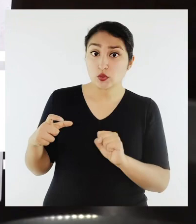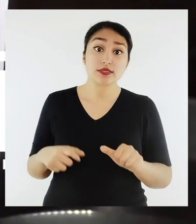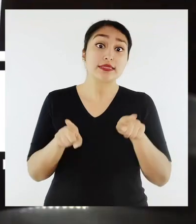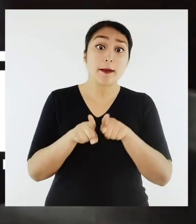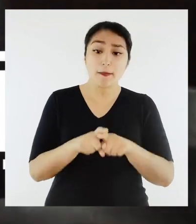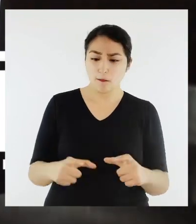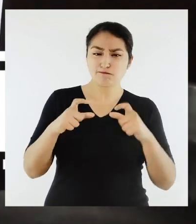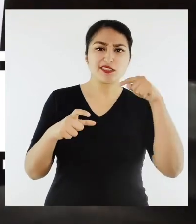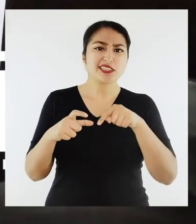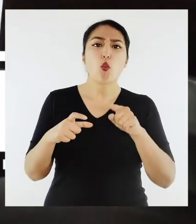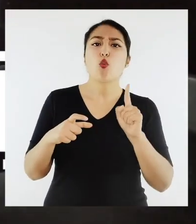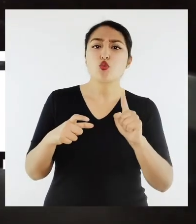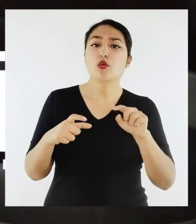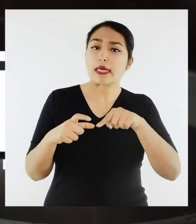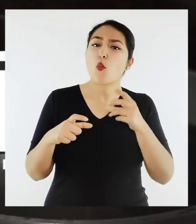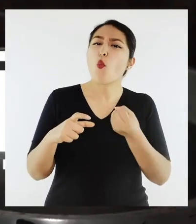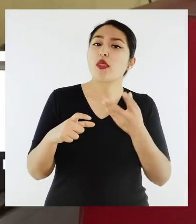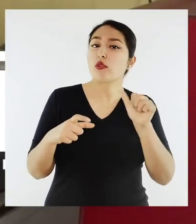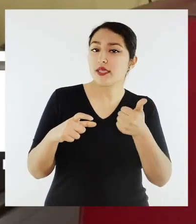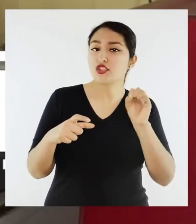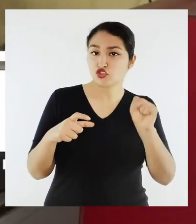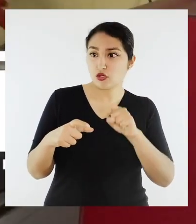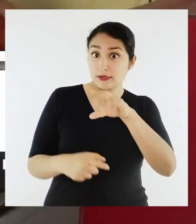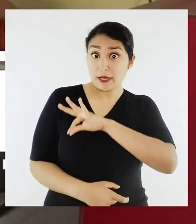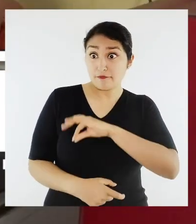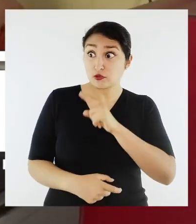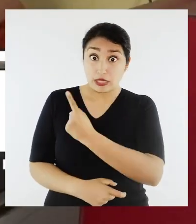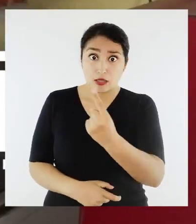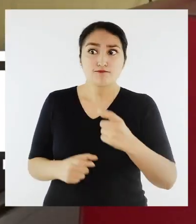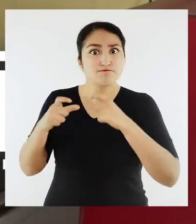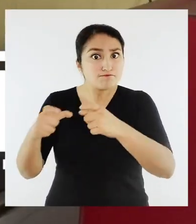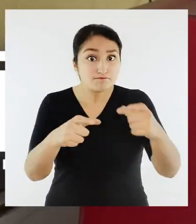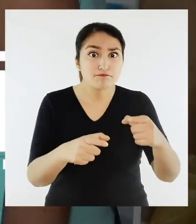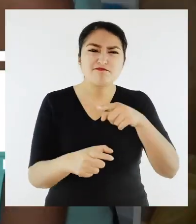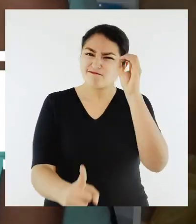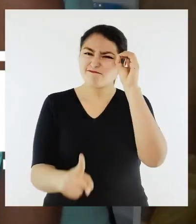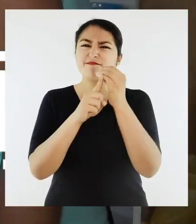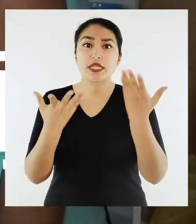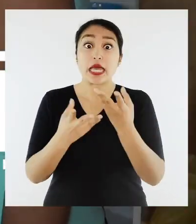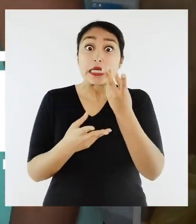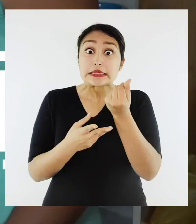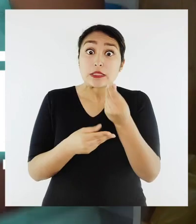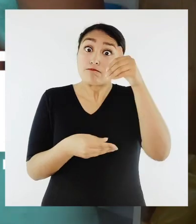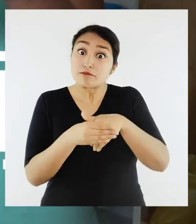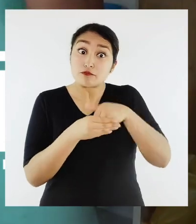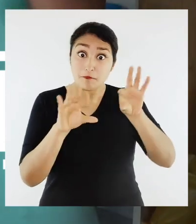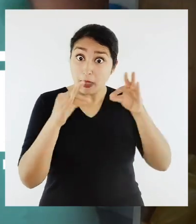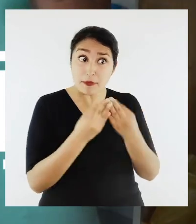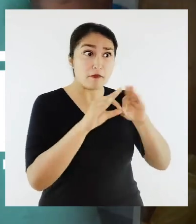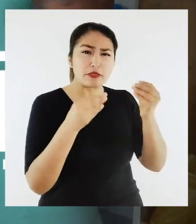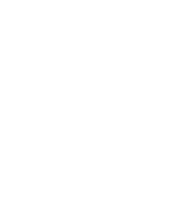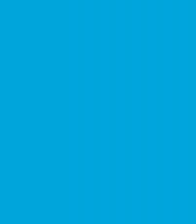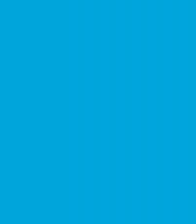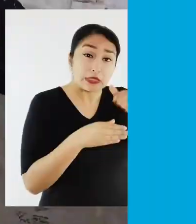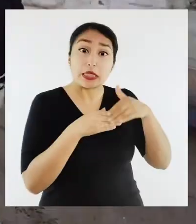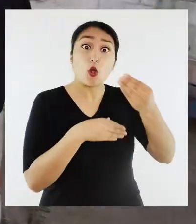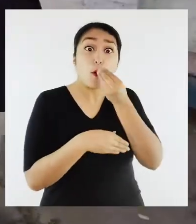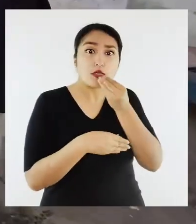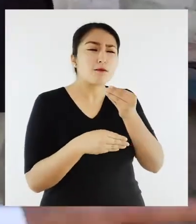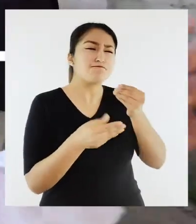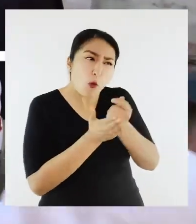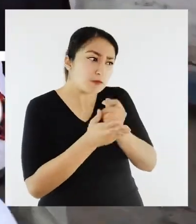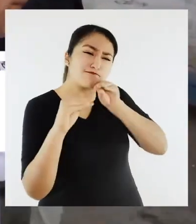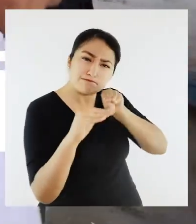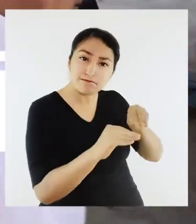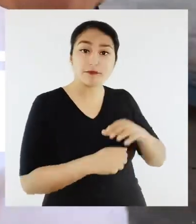10 soles para cada beneficiario. El objetivo es generar ahorro para las familias y dar un apoyo a su canasta básica familiar. Los